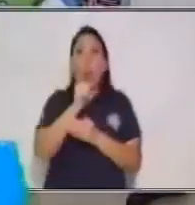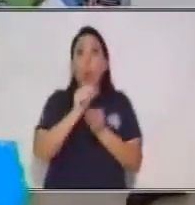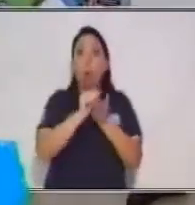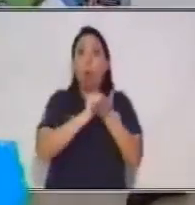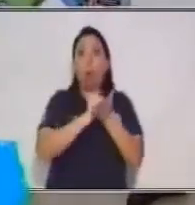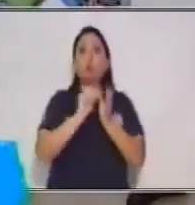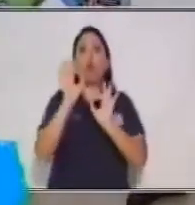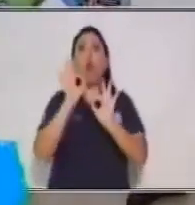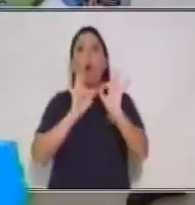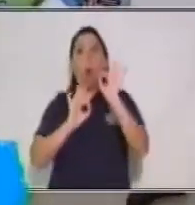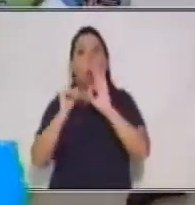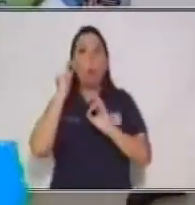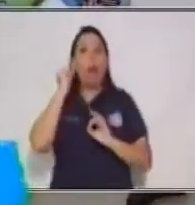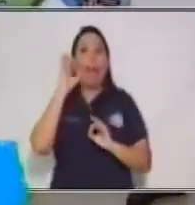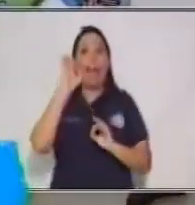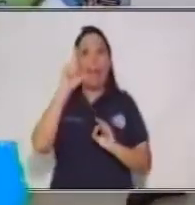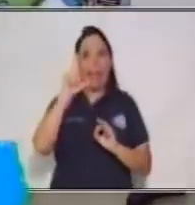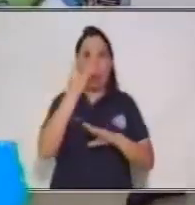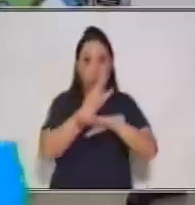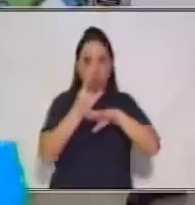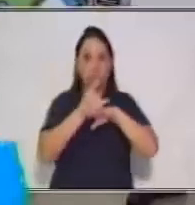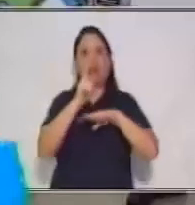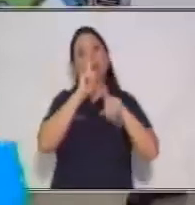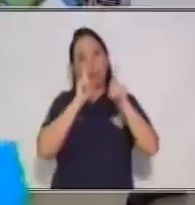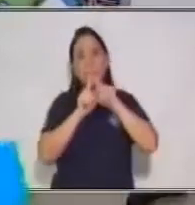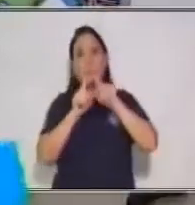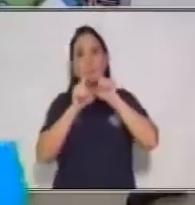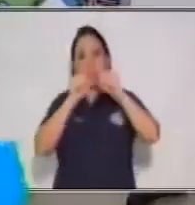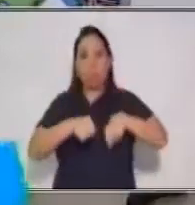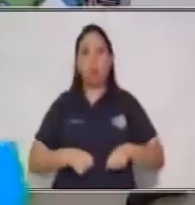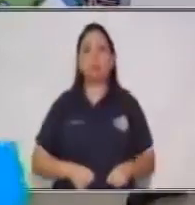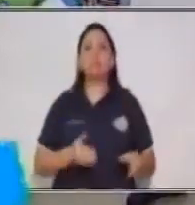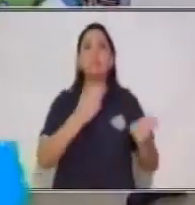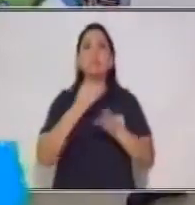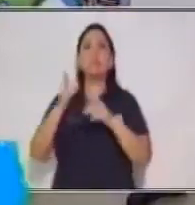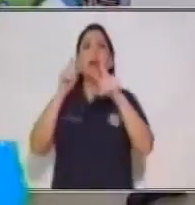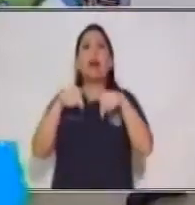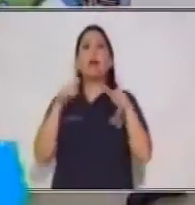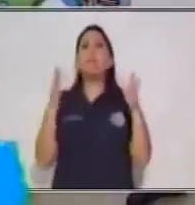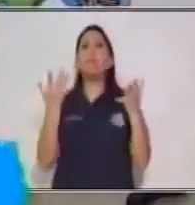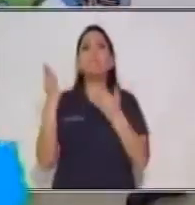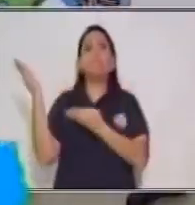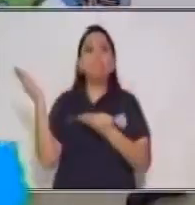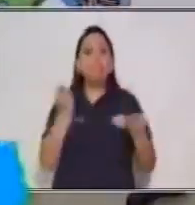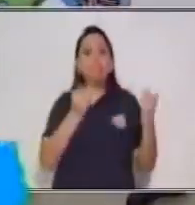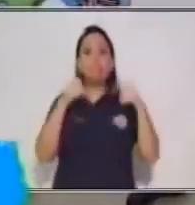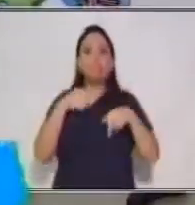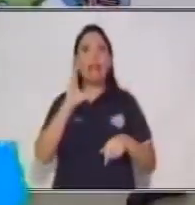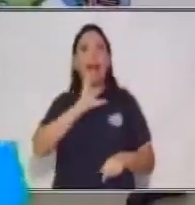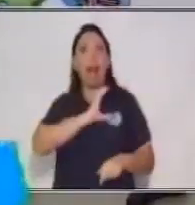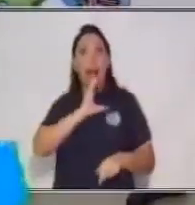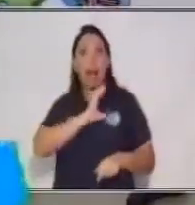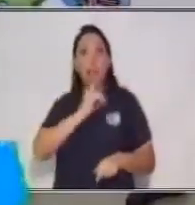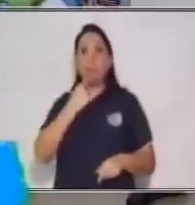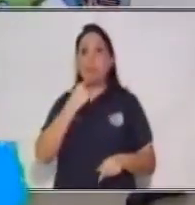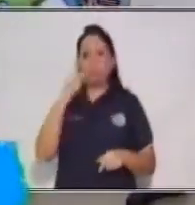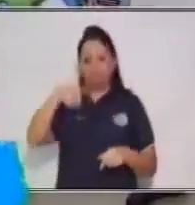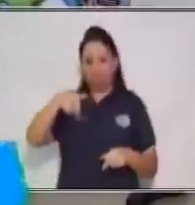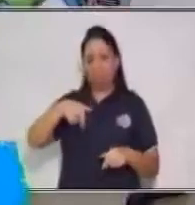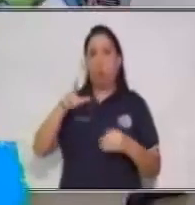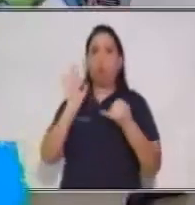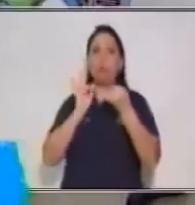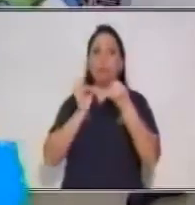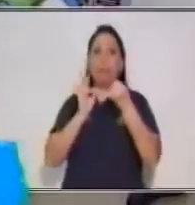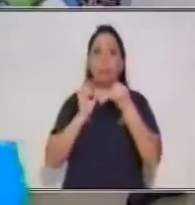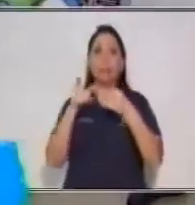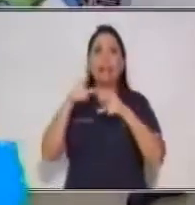desinfectes con gel antibacterial. Y en esta oportunidad, le damos la bienvenida a Carmen, quien nos acompaña en